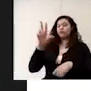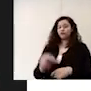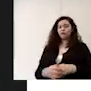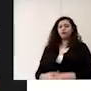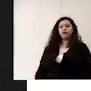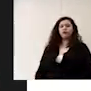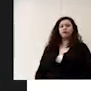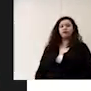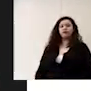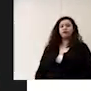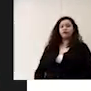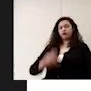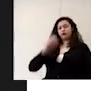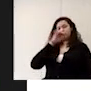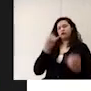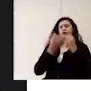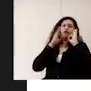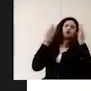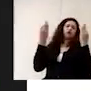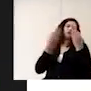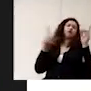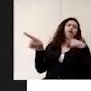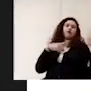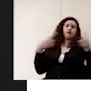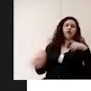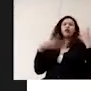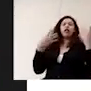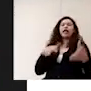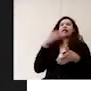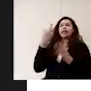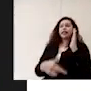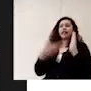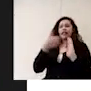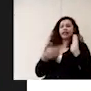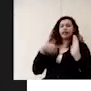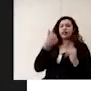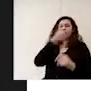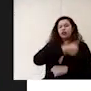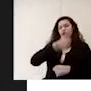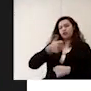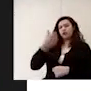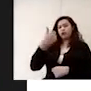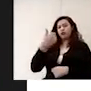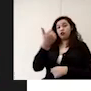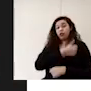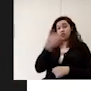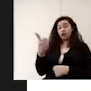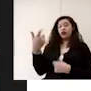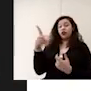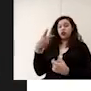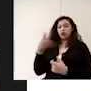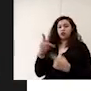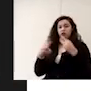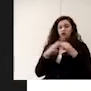y de la misma manera que en las clases de música y en los talleres se debe buscar que cada alumno cuente con su propio